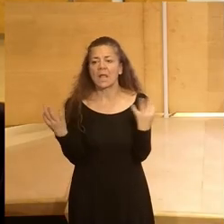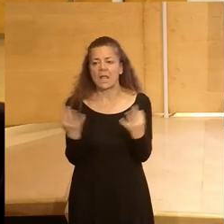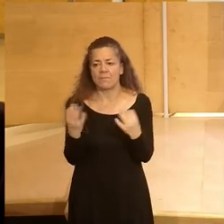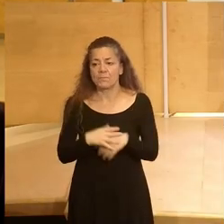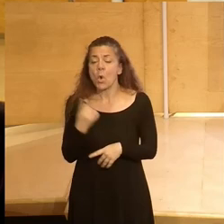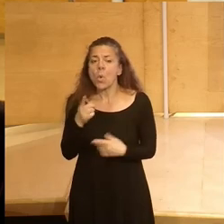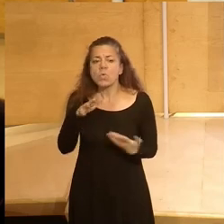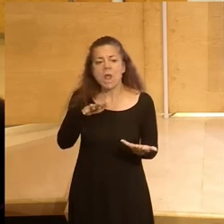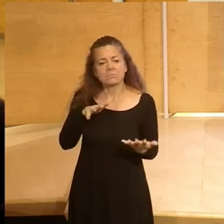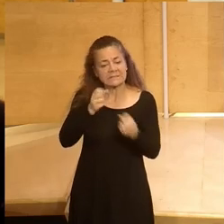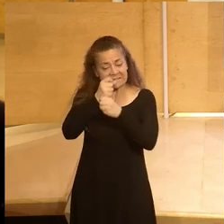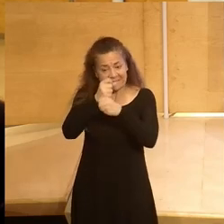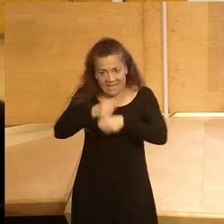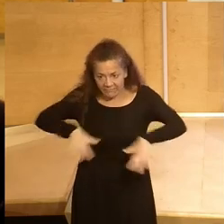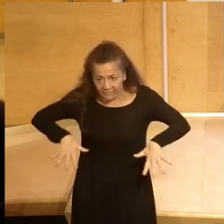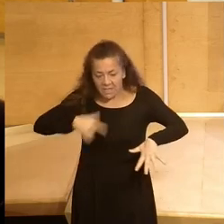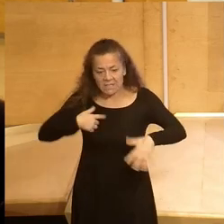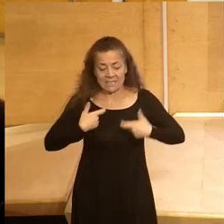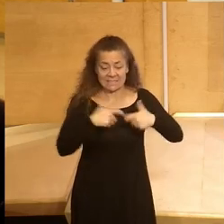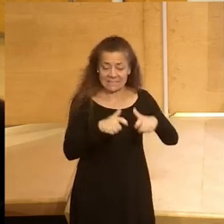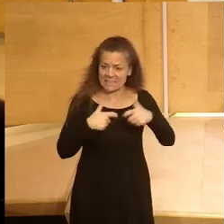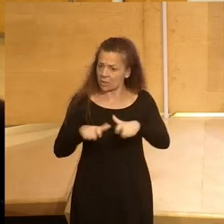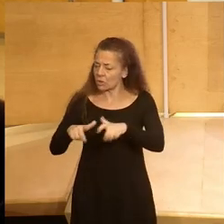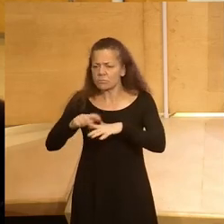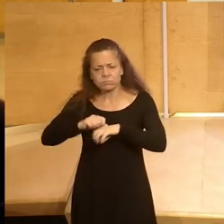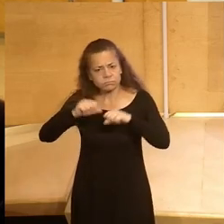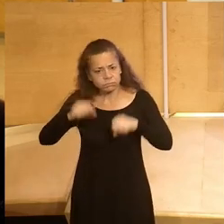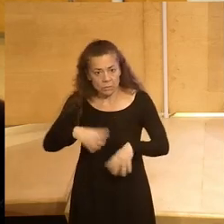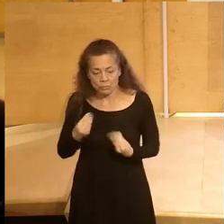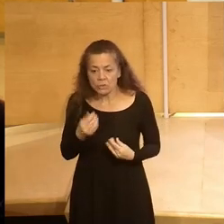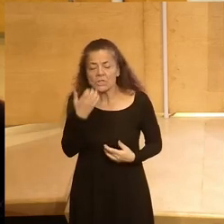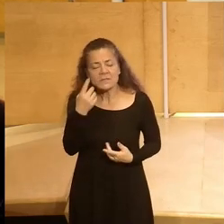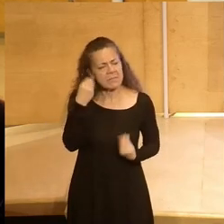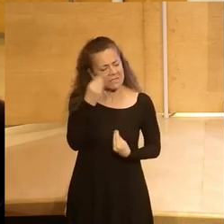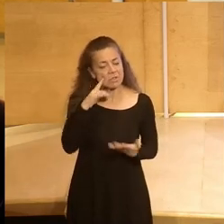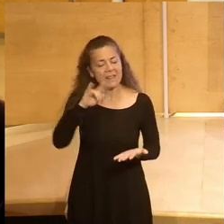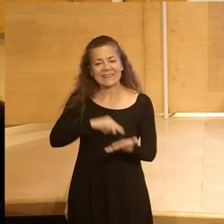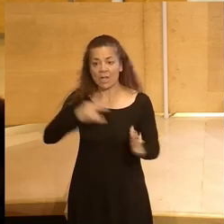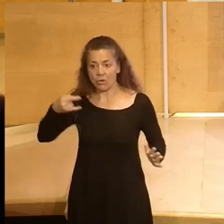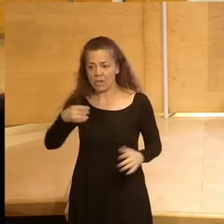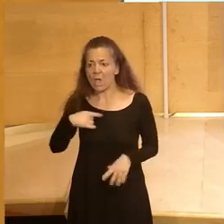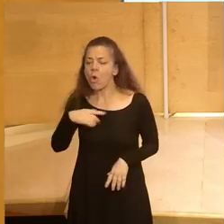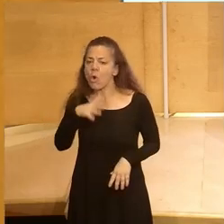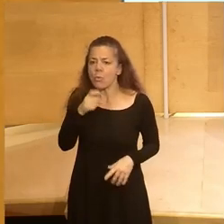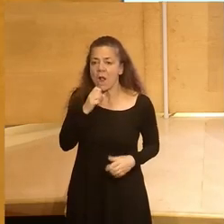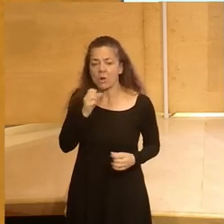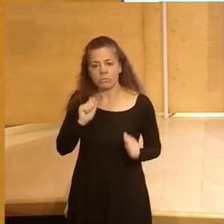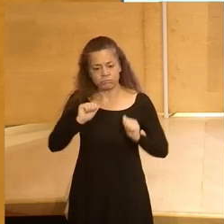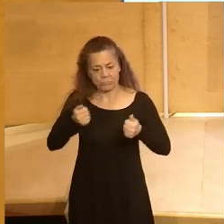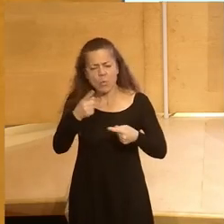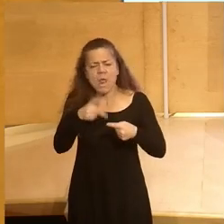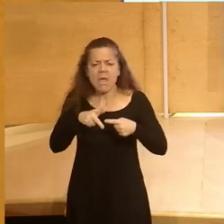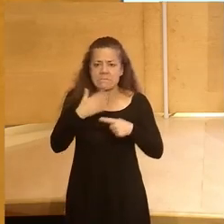una transversalidad entre sectores que es brutal o sea si vemos la tecnología como un catalizador o como una